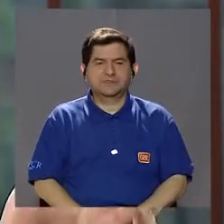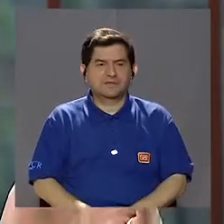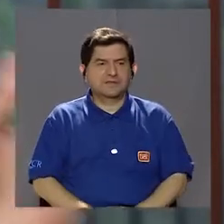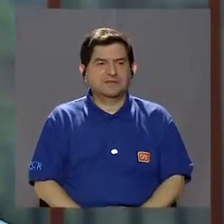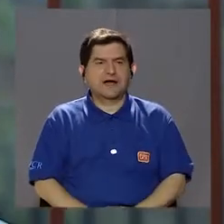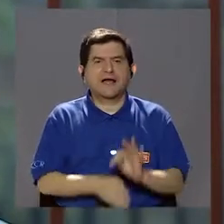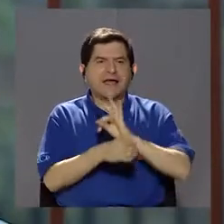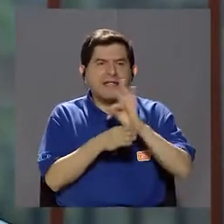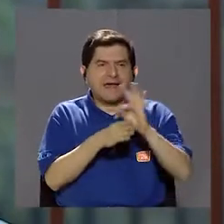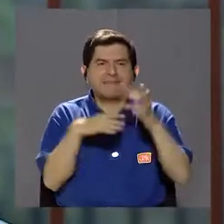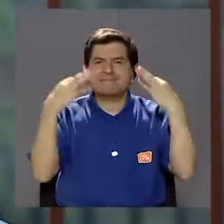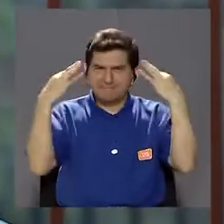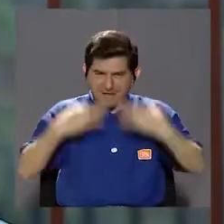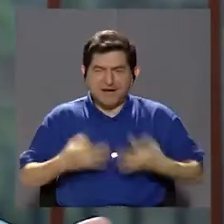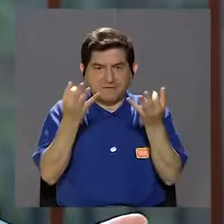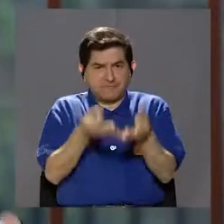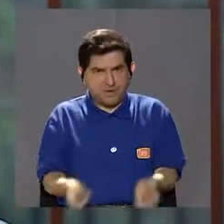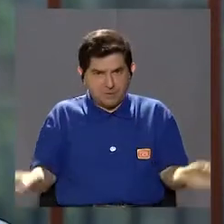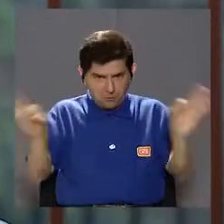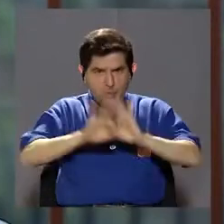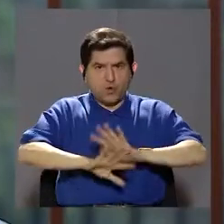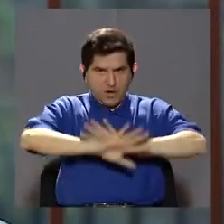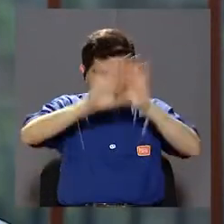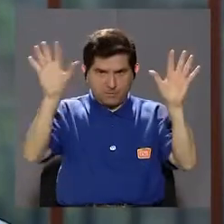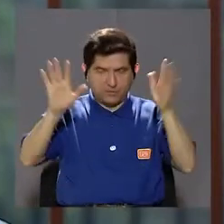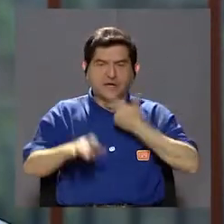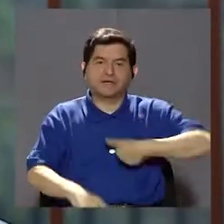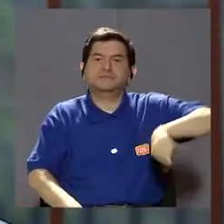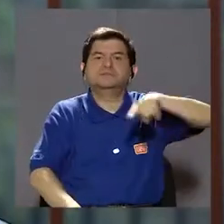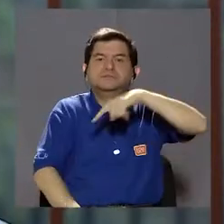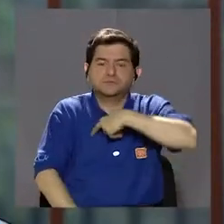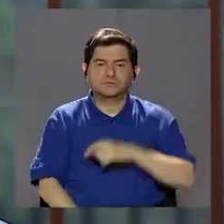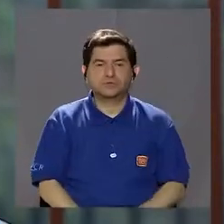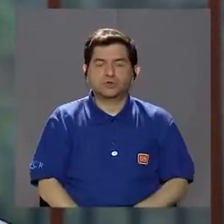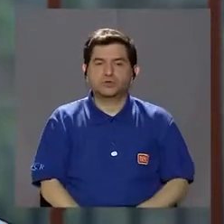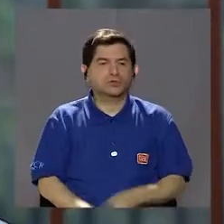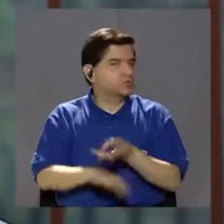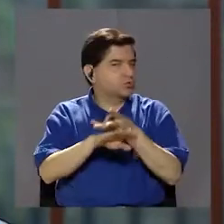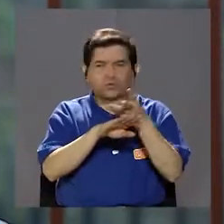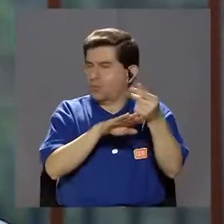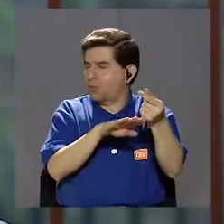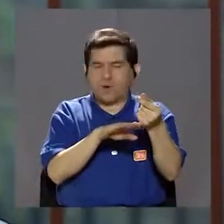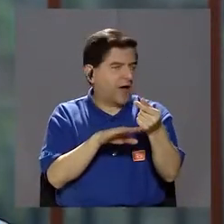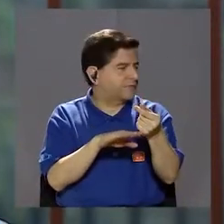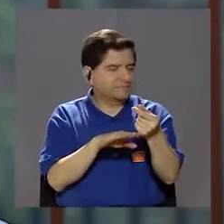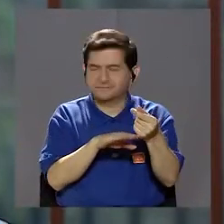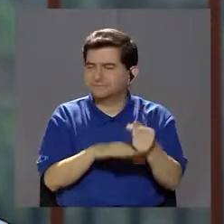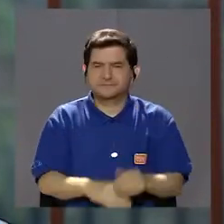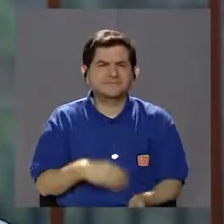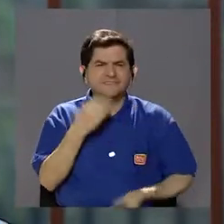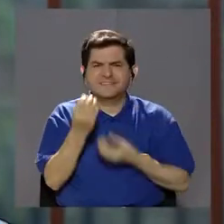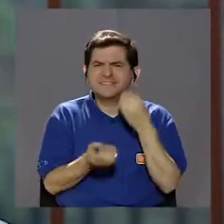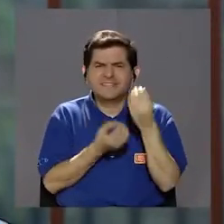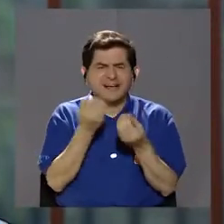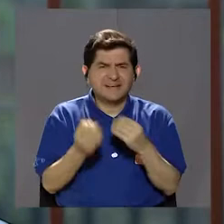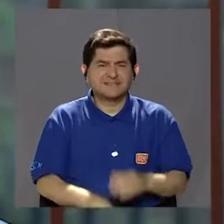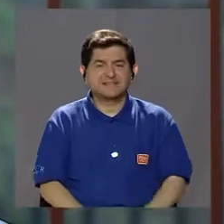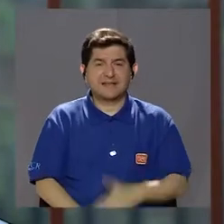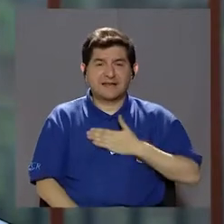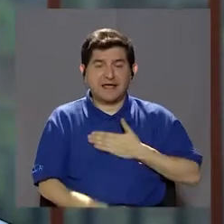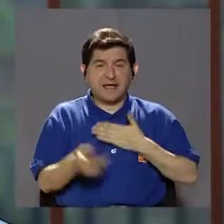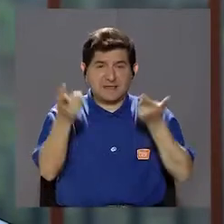en el campo de la terapia física que es importante dejarlo claro, nosotros no curamos, nosotros lo que hacemos es,